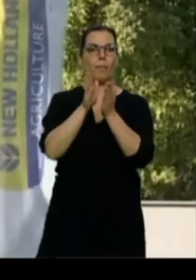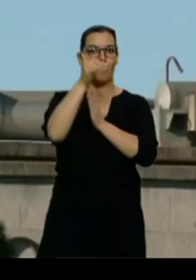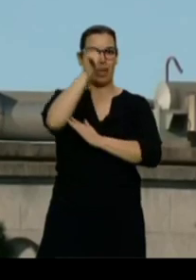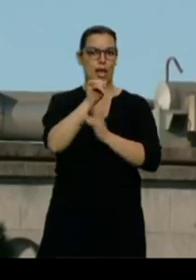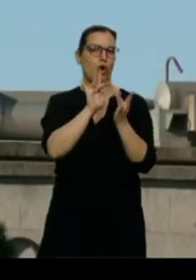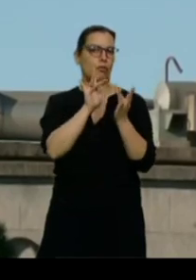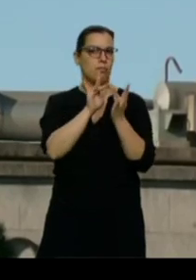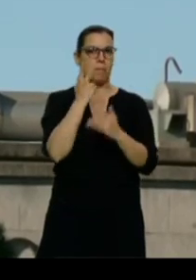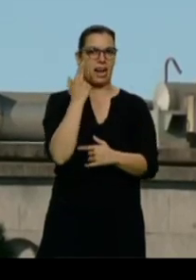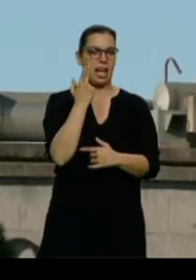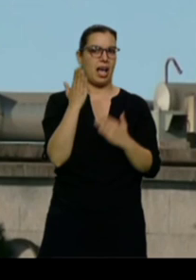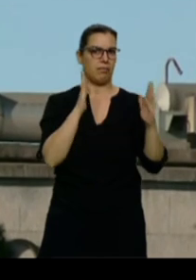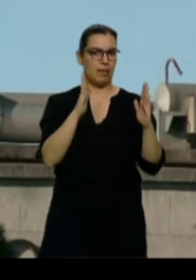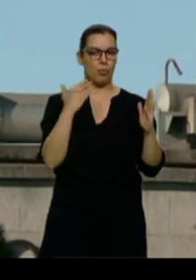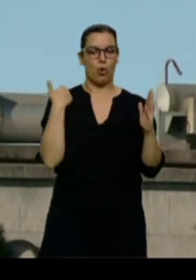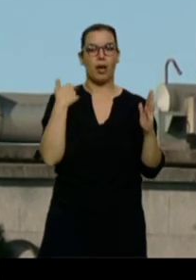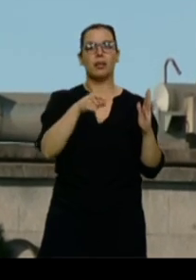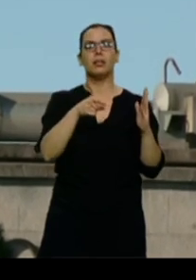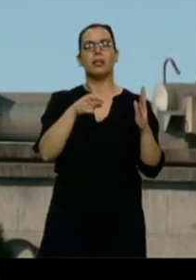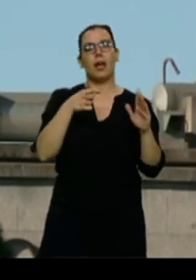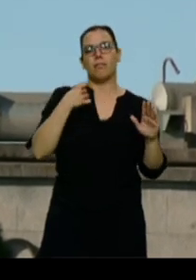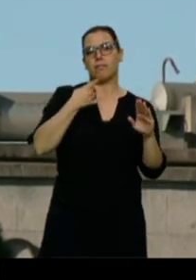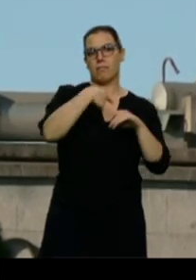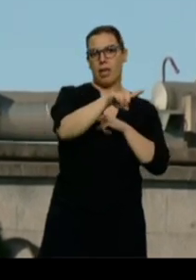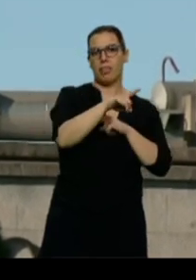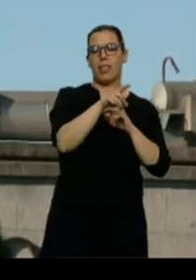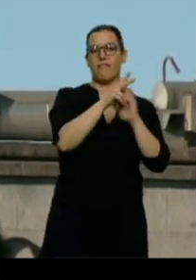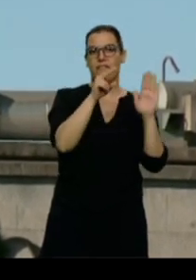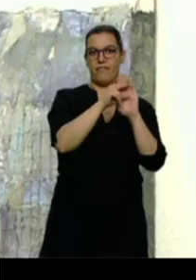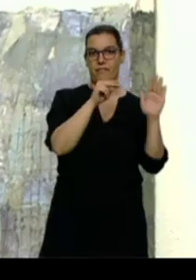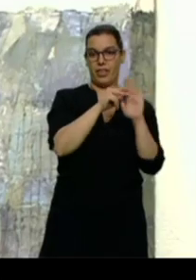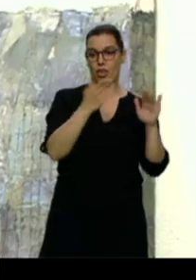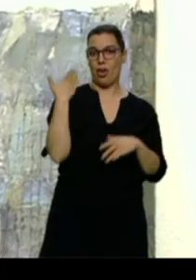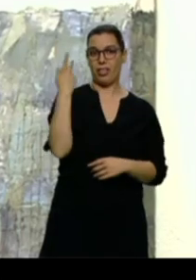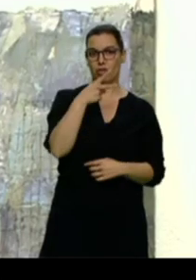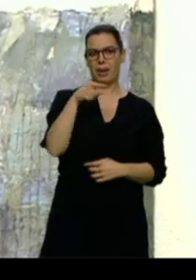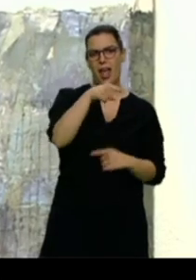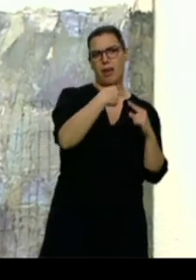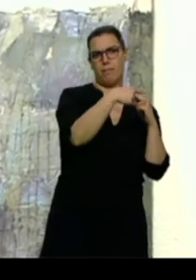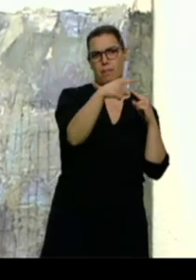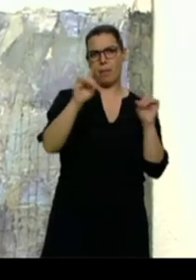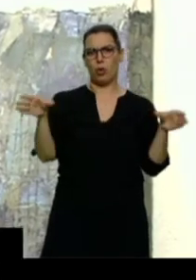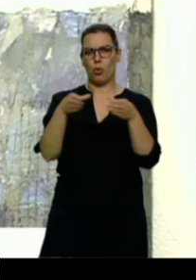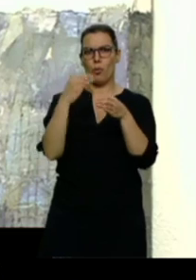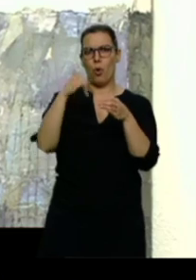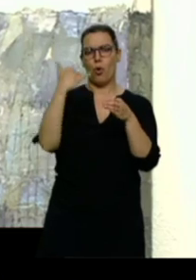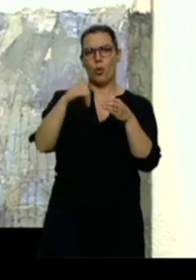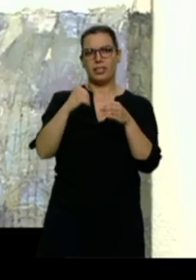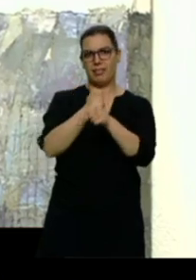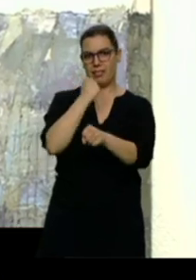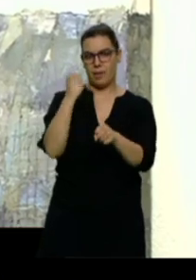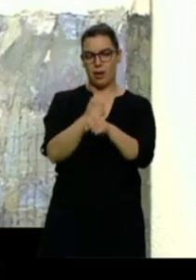después, hace dos semanas, él lo comparte en un grupo de WhatsApp del trabajo. Constituye un delito contra la intimidad de una persona,